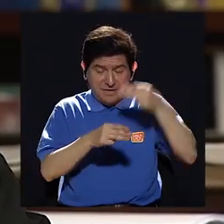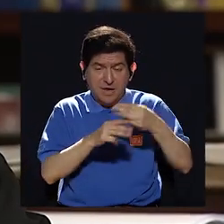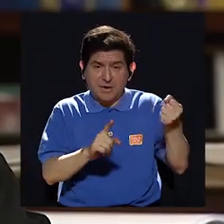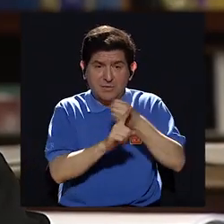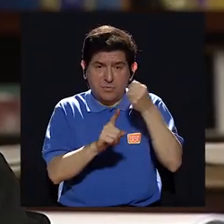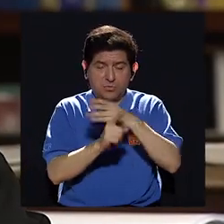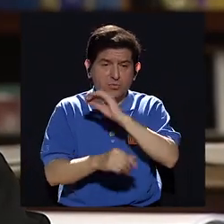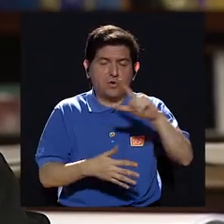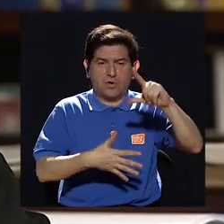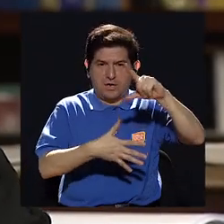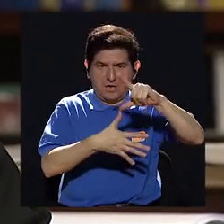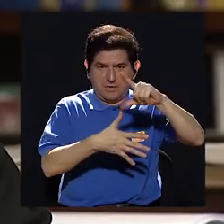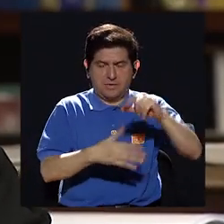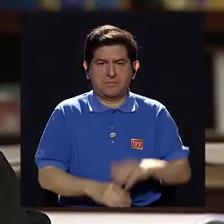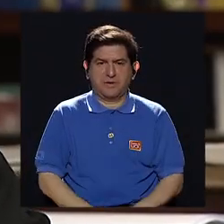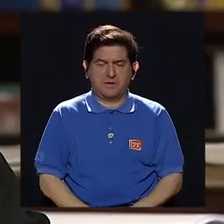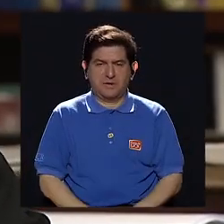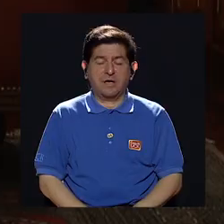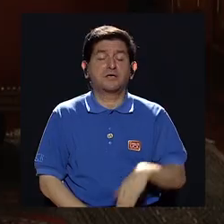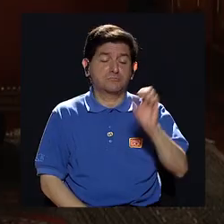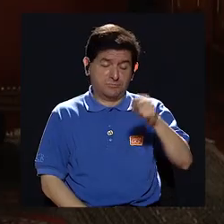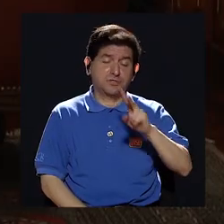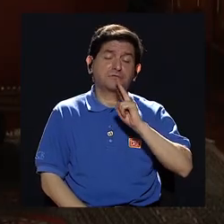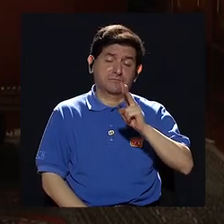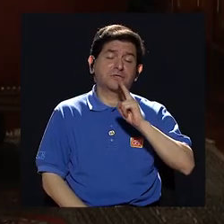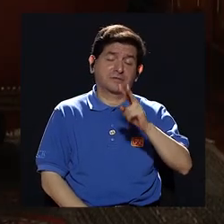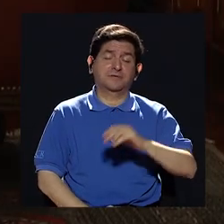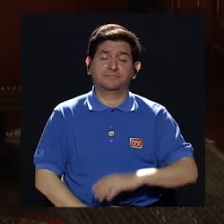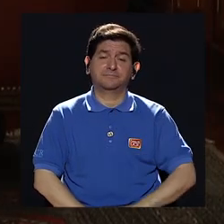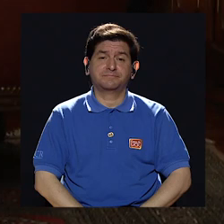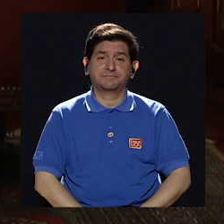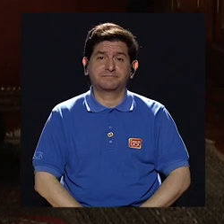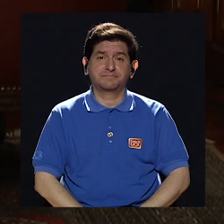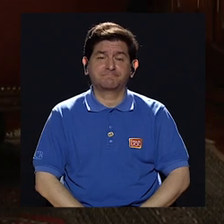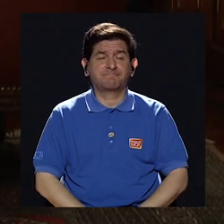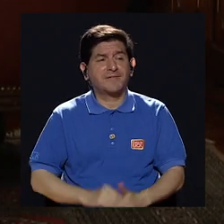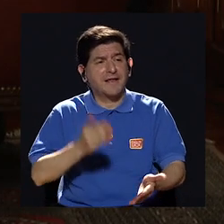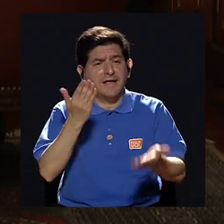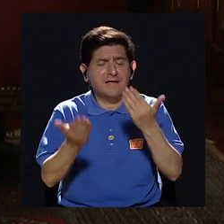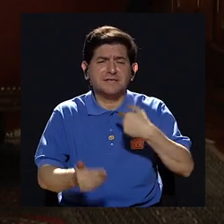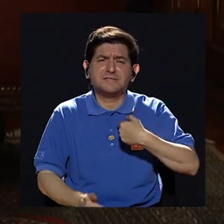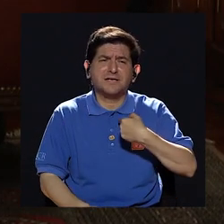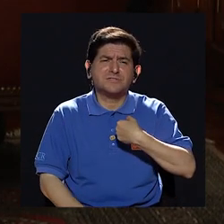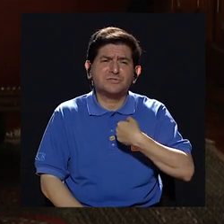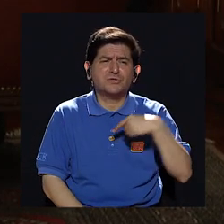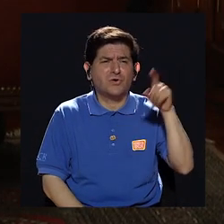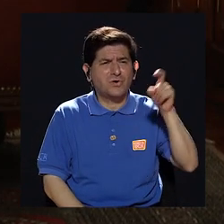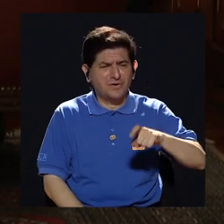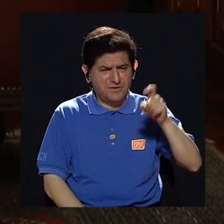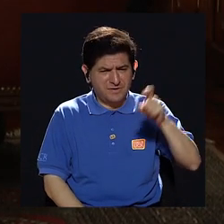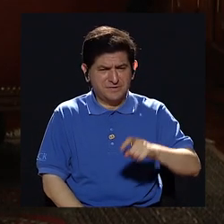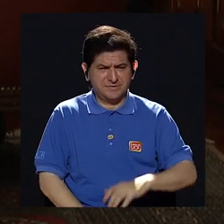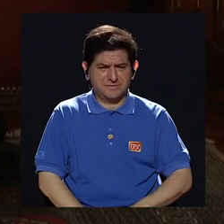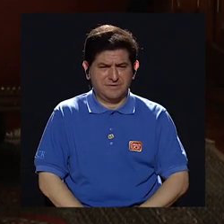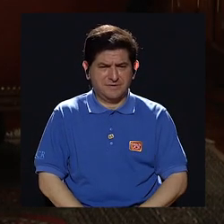de por sí América Latina también de los... Sin duda alguna. Y tal vez, Marlon, yo debería